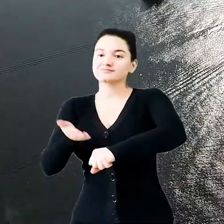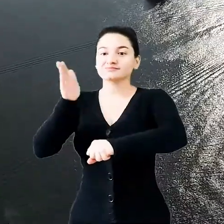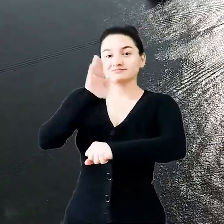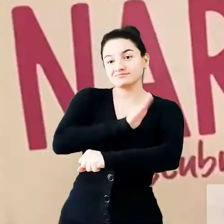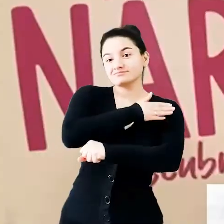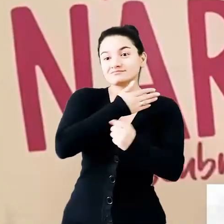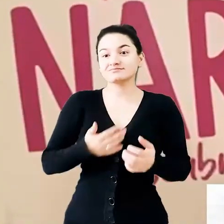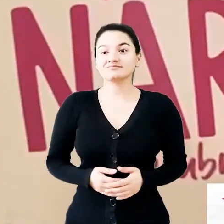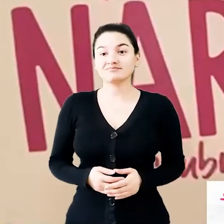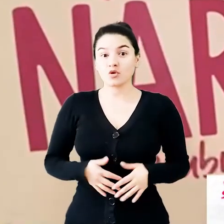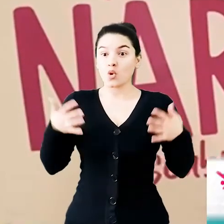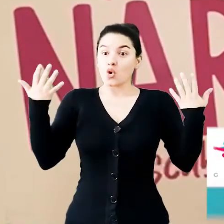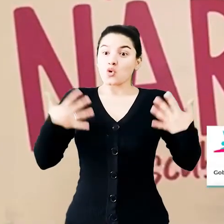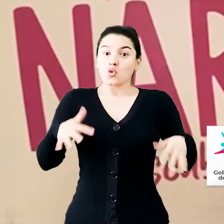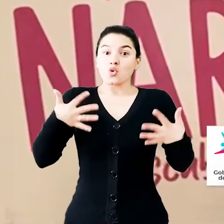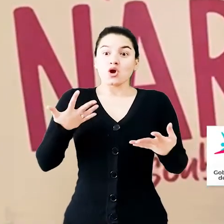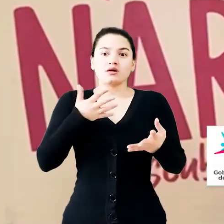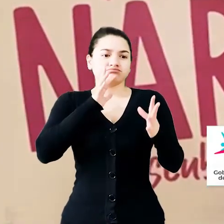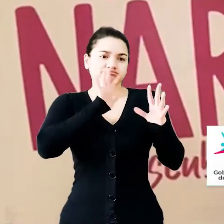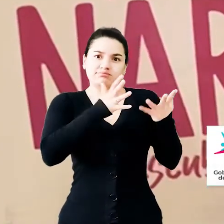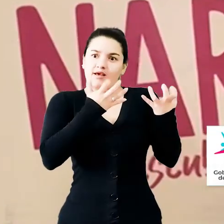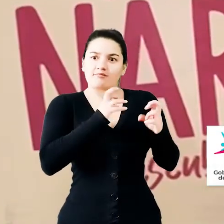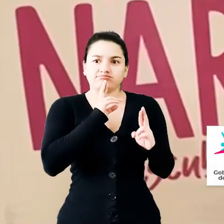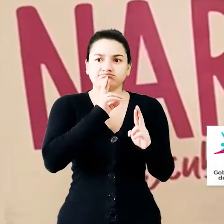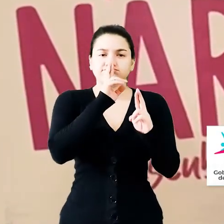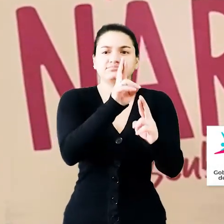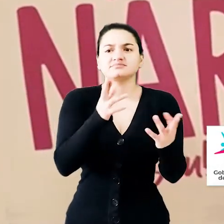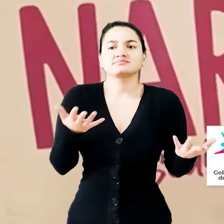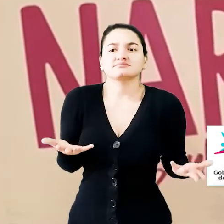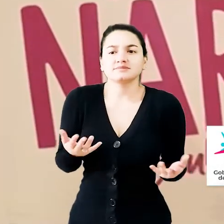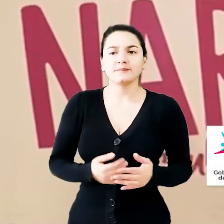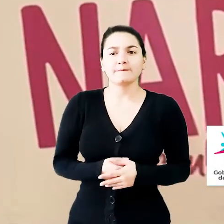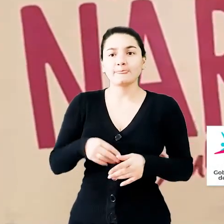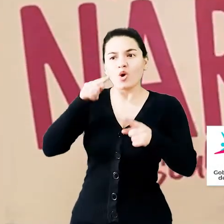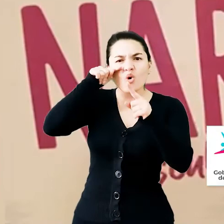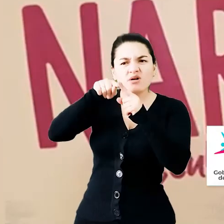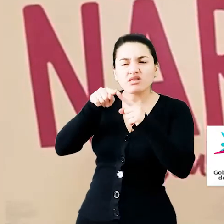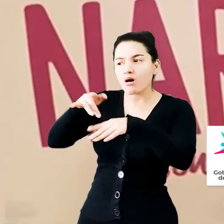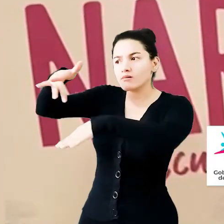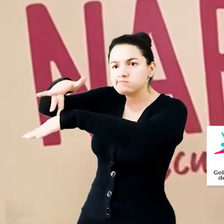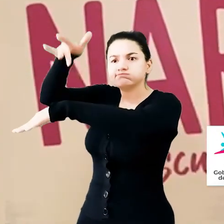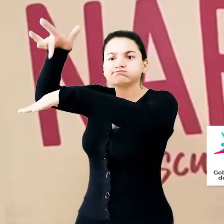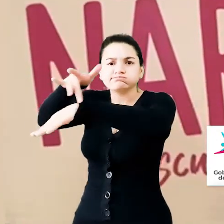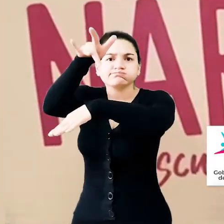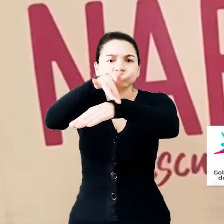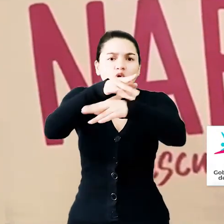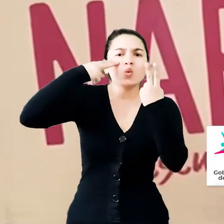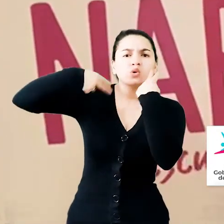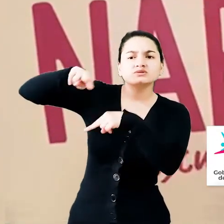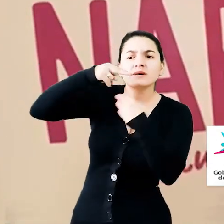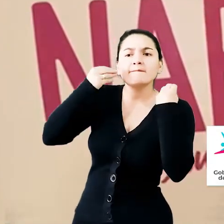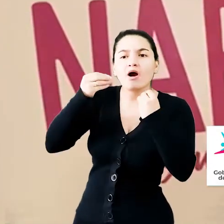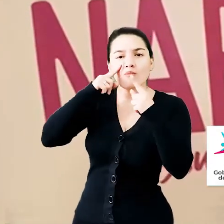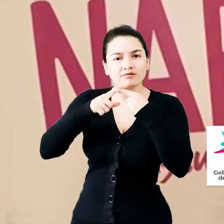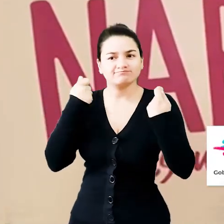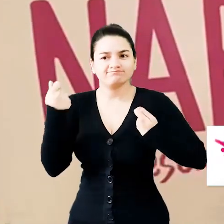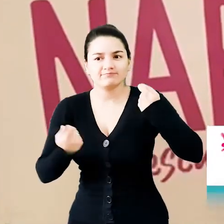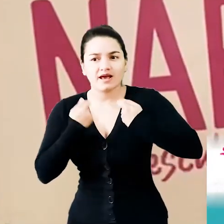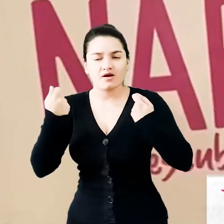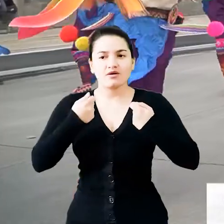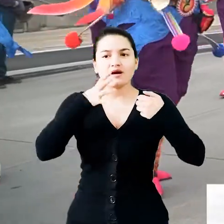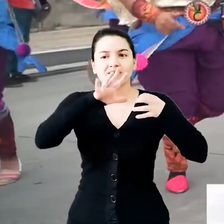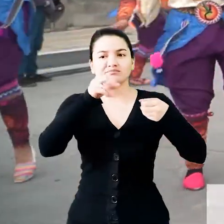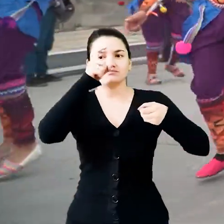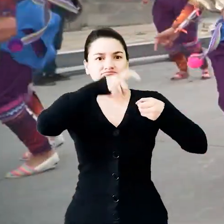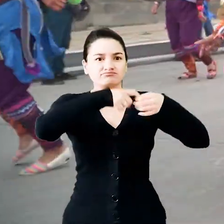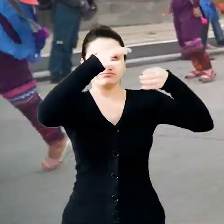Bueno, el resultado que esperamos obtener en esta rueda de negocios en el marco de la misión exploratoria de turismo liderada por la Cámara